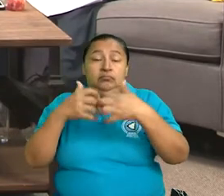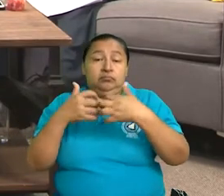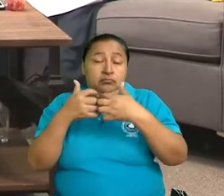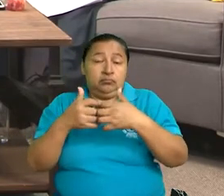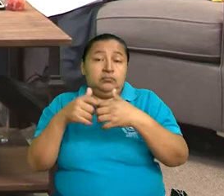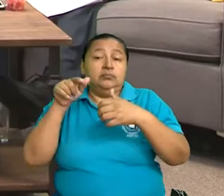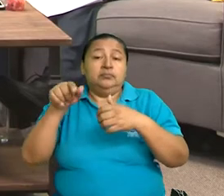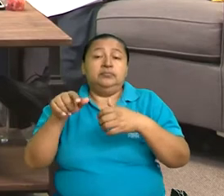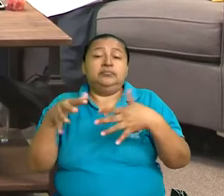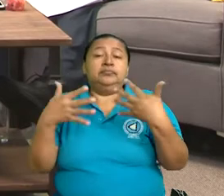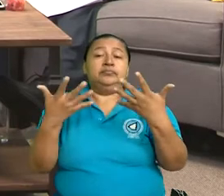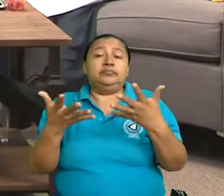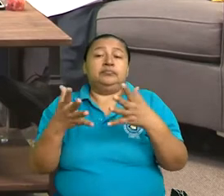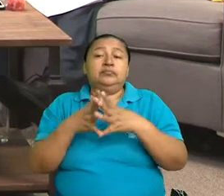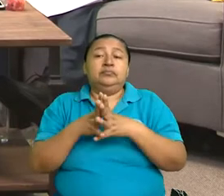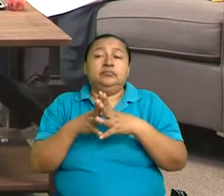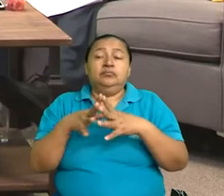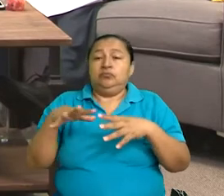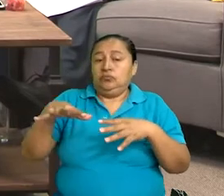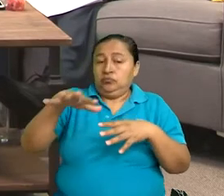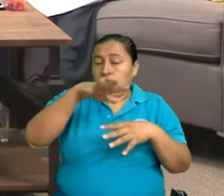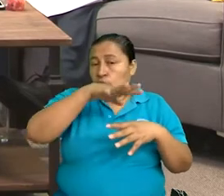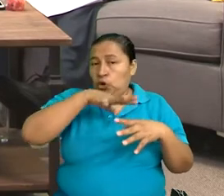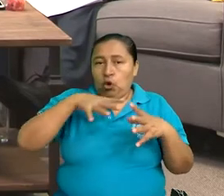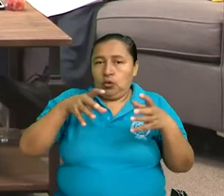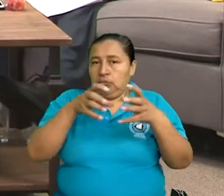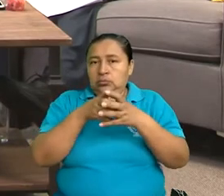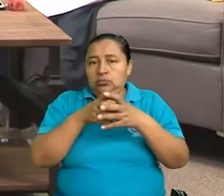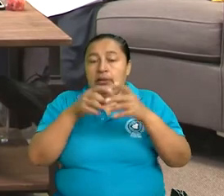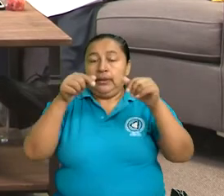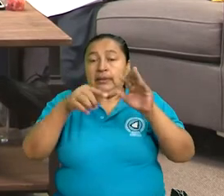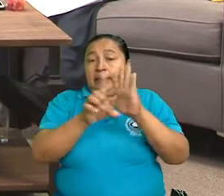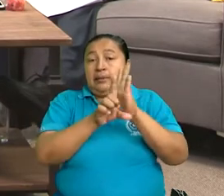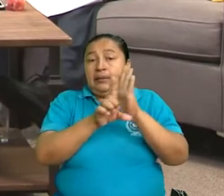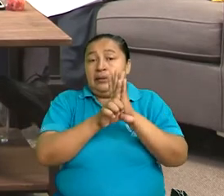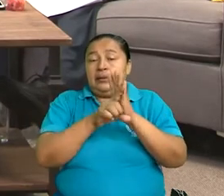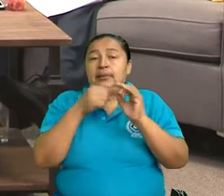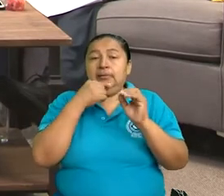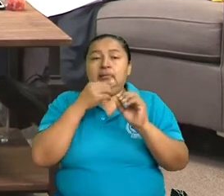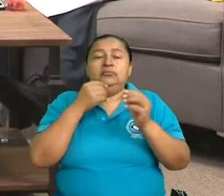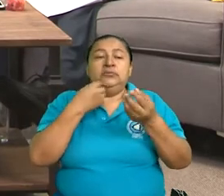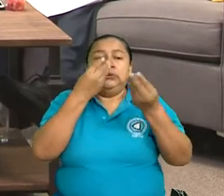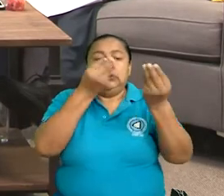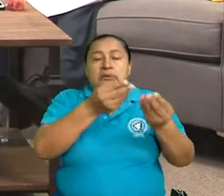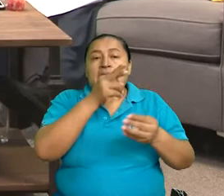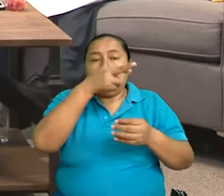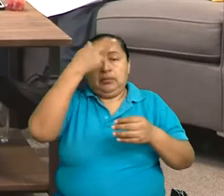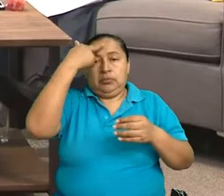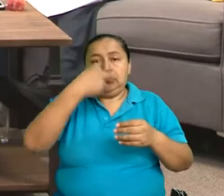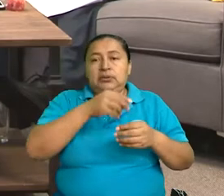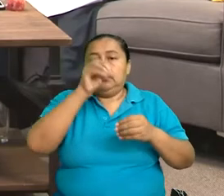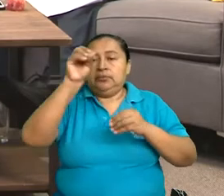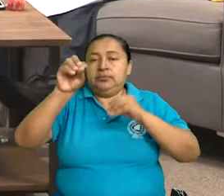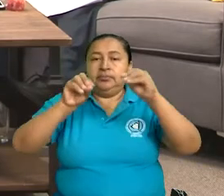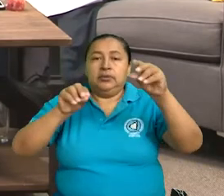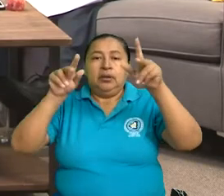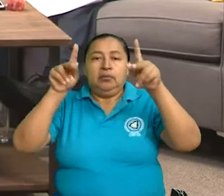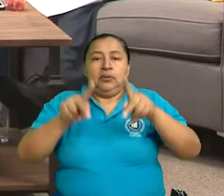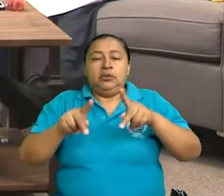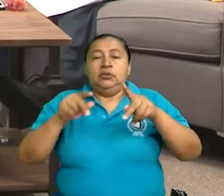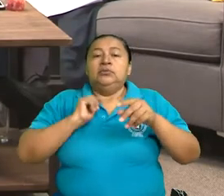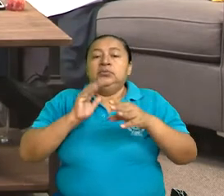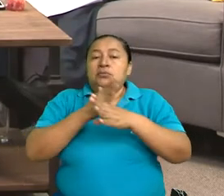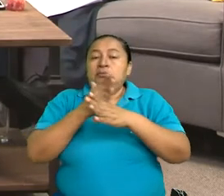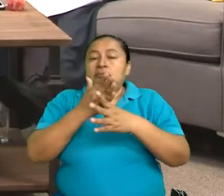Y esta ley distribuye una serie de responsabilidades para los estamentos de la